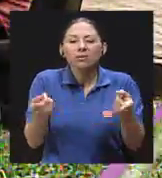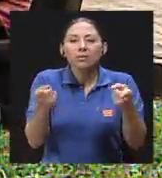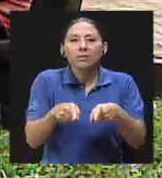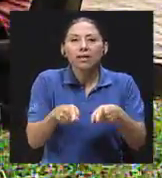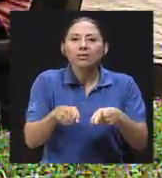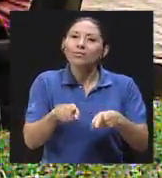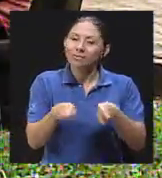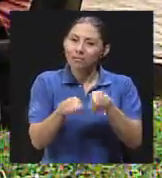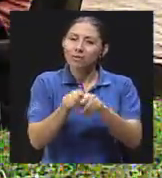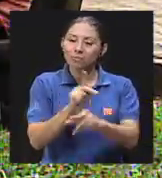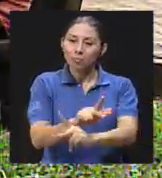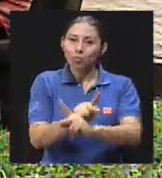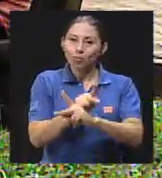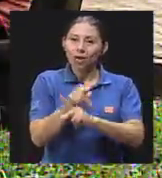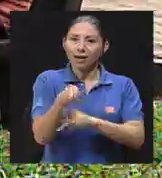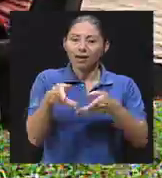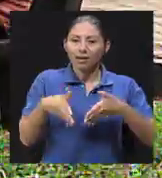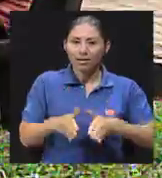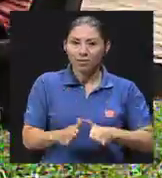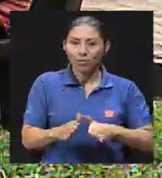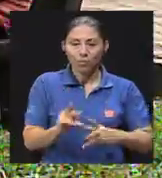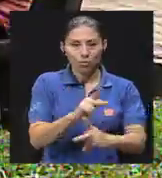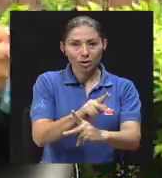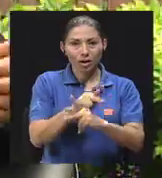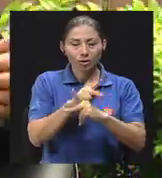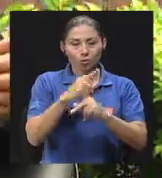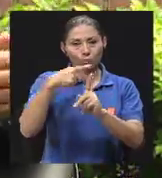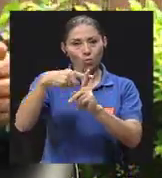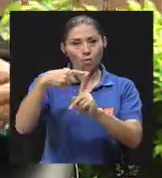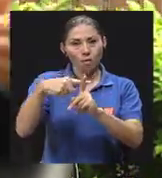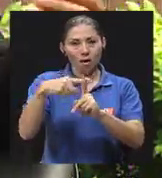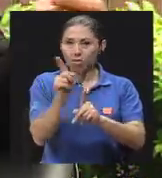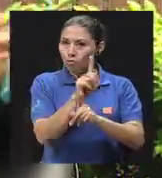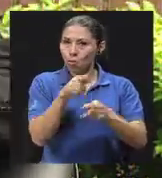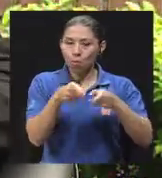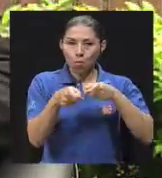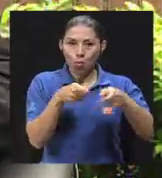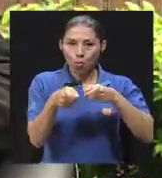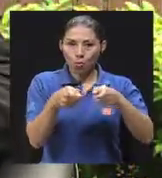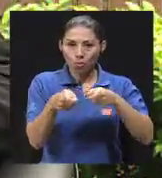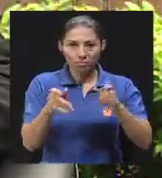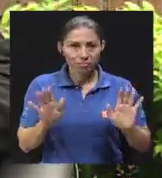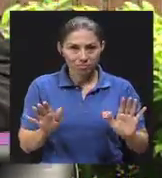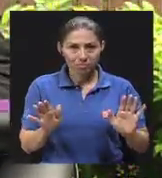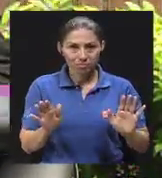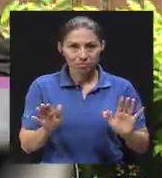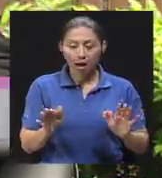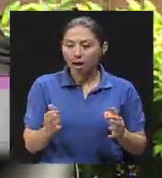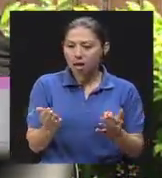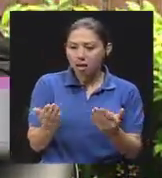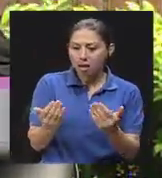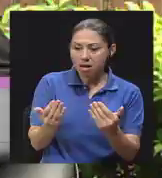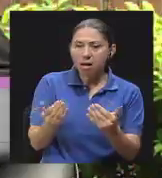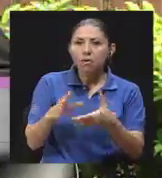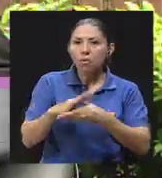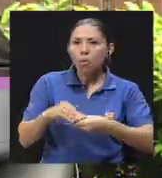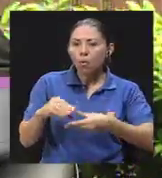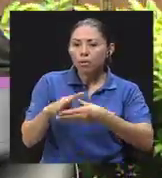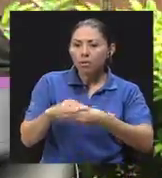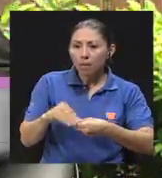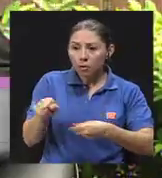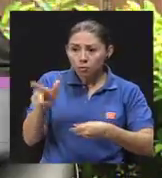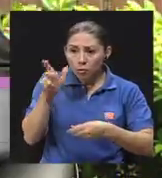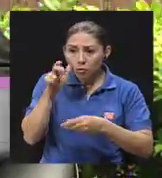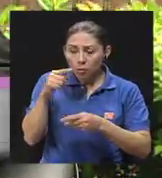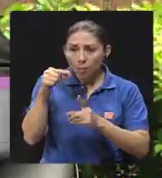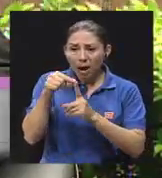protegerlo positivamente, sin controlarlo. Entonces, él llega a decirle, a ver, contame, ¿dónde fue que oíste eso?